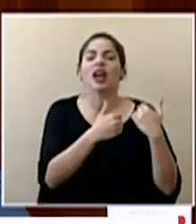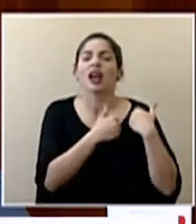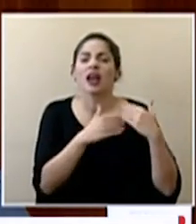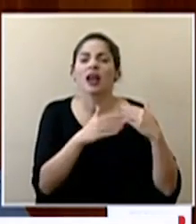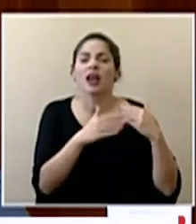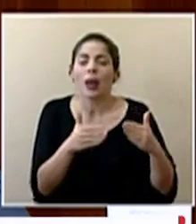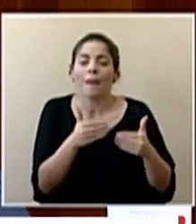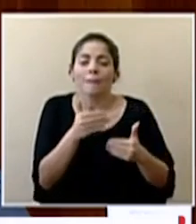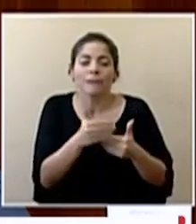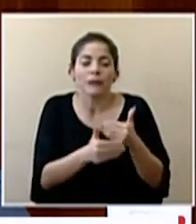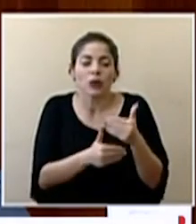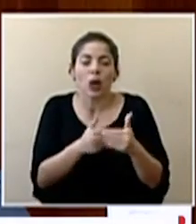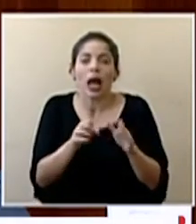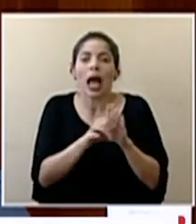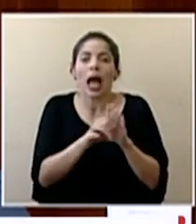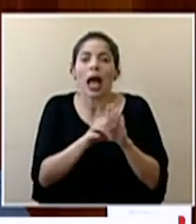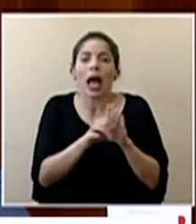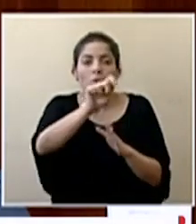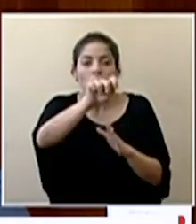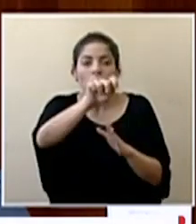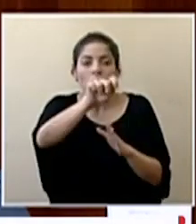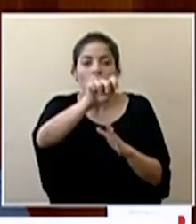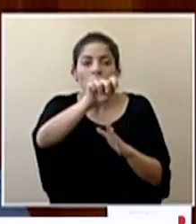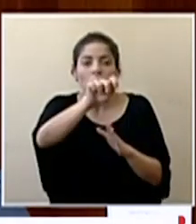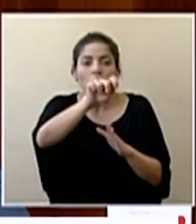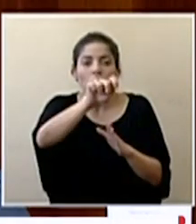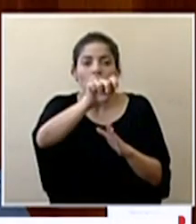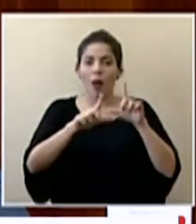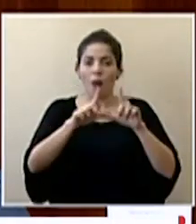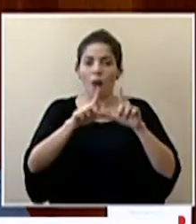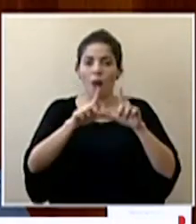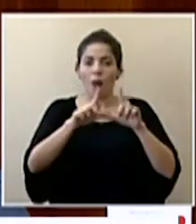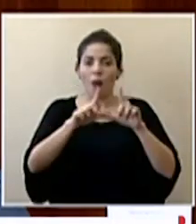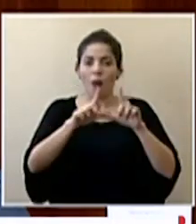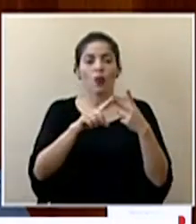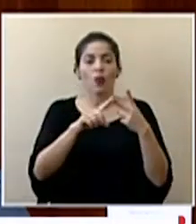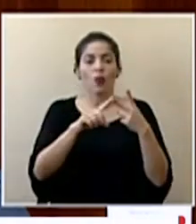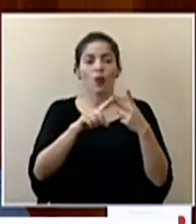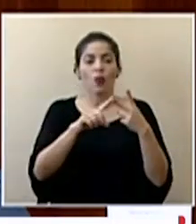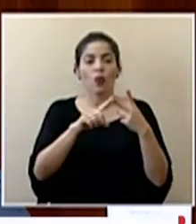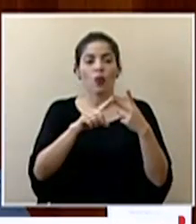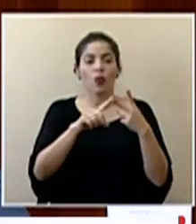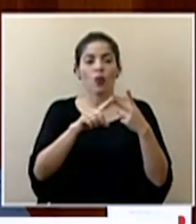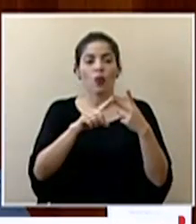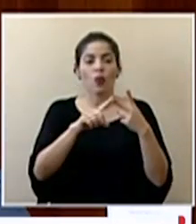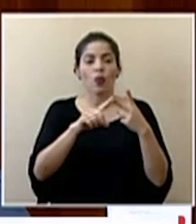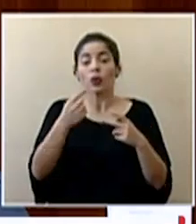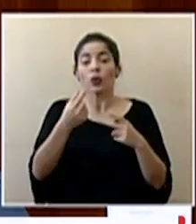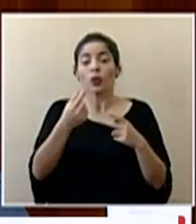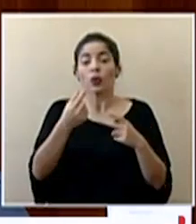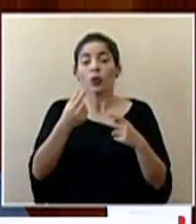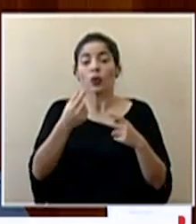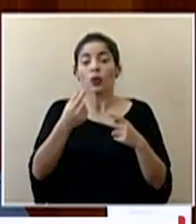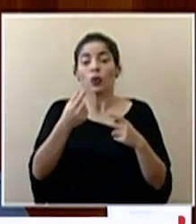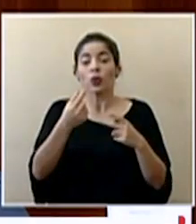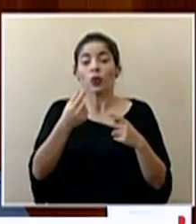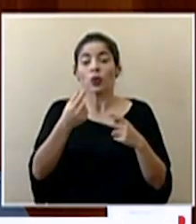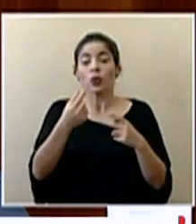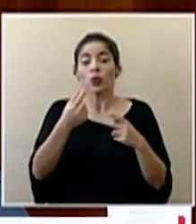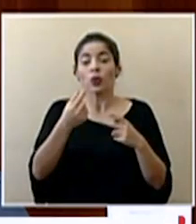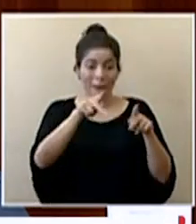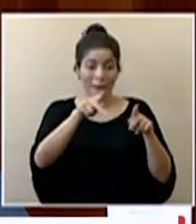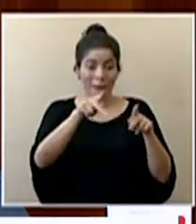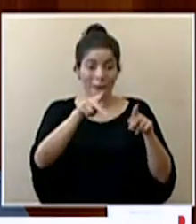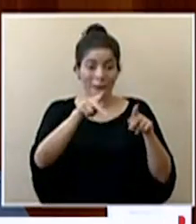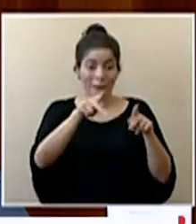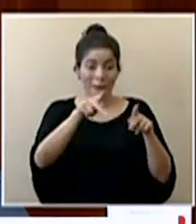como la toma de la muestra o por ejemplo estar al momento de intubar o extubar o con un paciente que